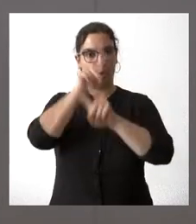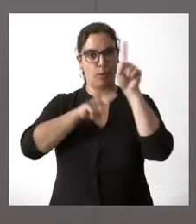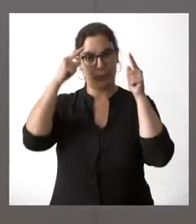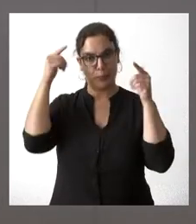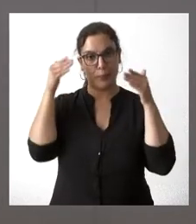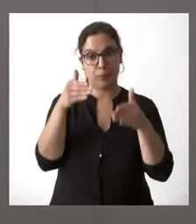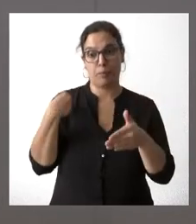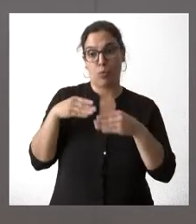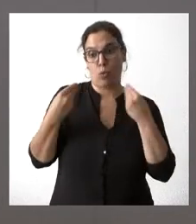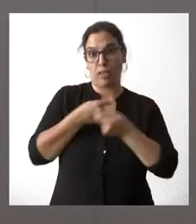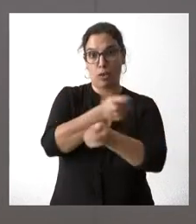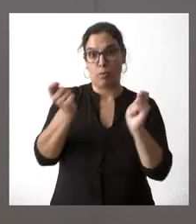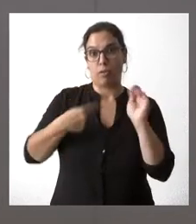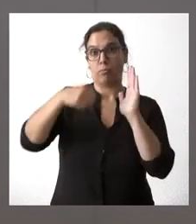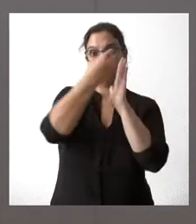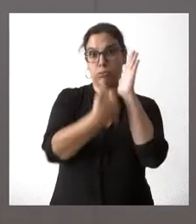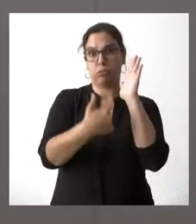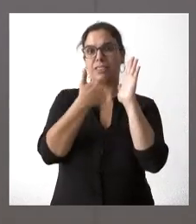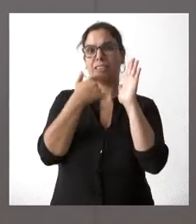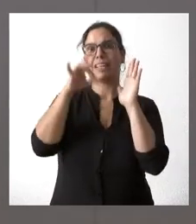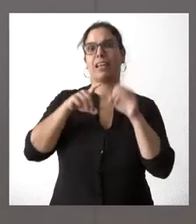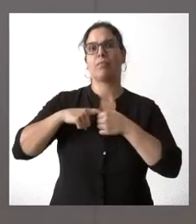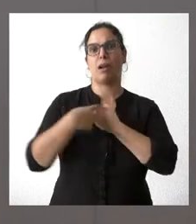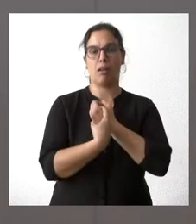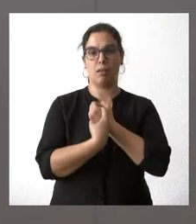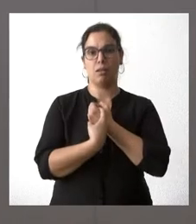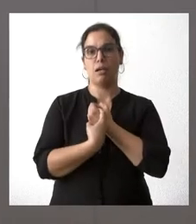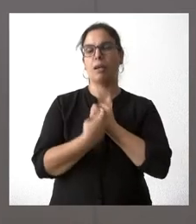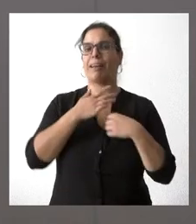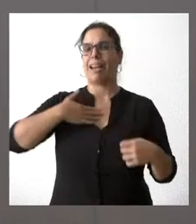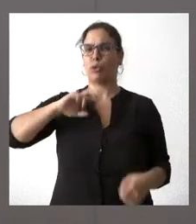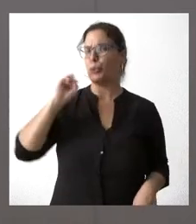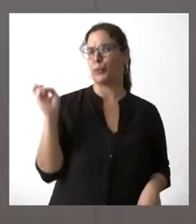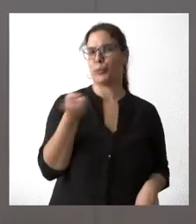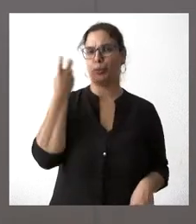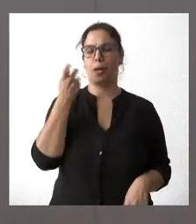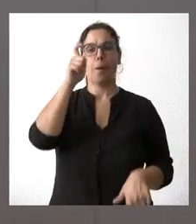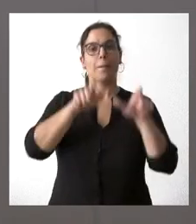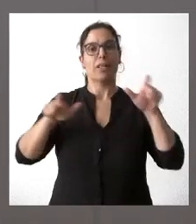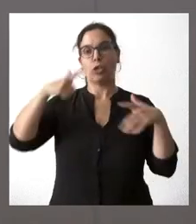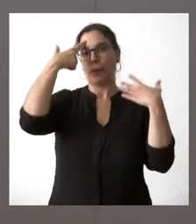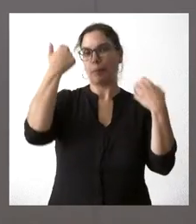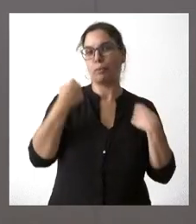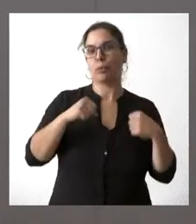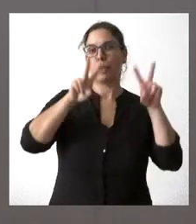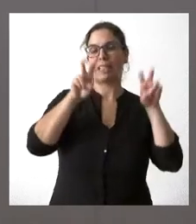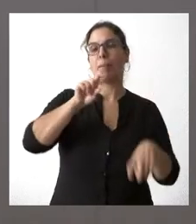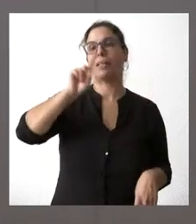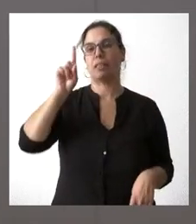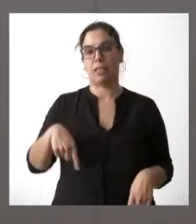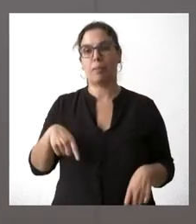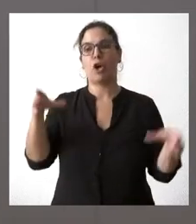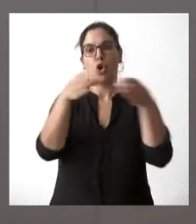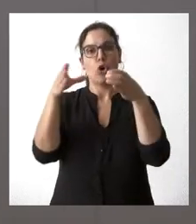documentación cuál es la composición del mismo, que hemos querido que sea una composición muy plural, de personas especialistas en la materia, pero también de